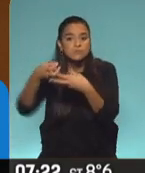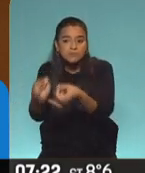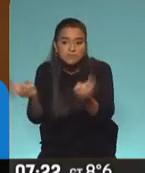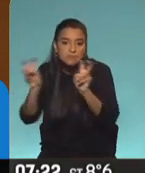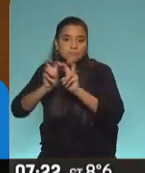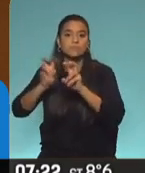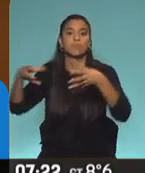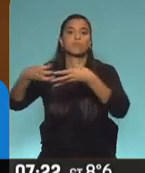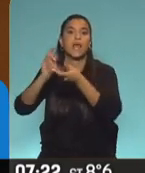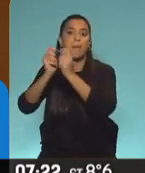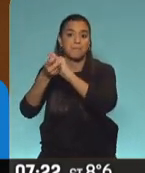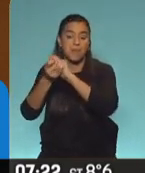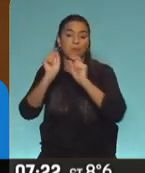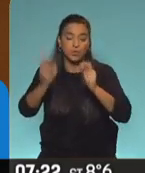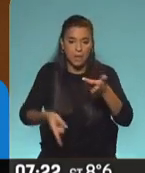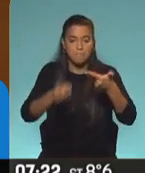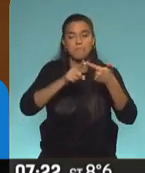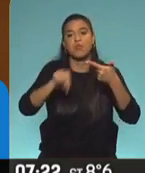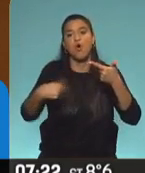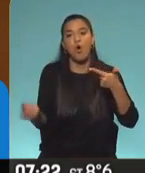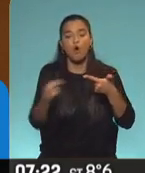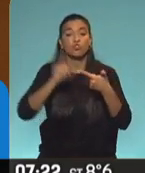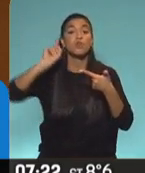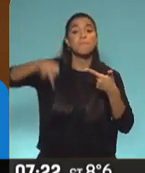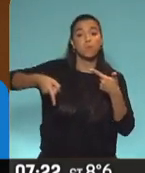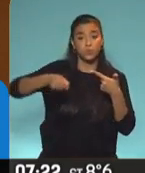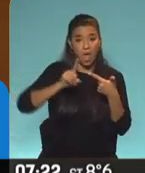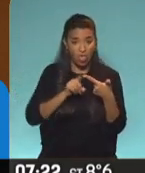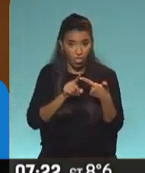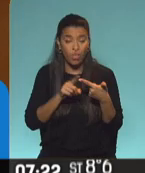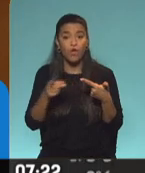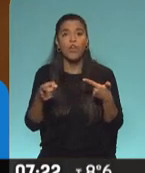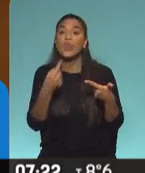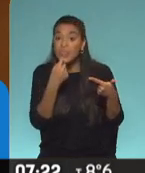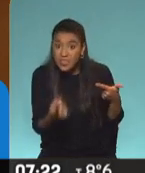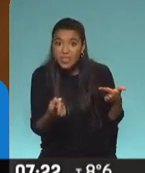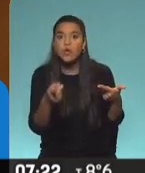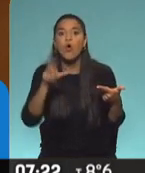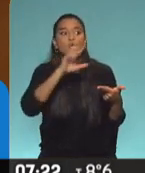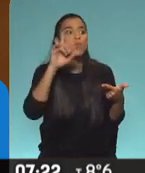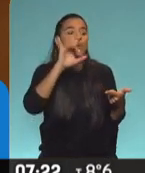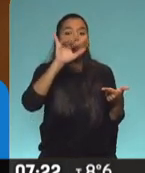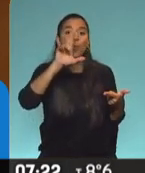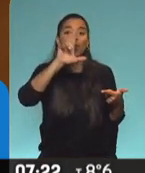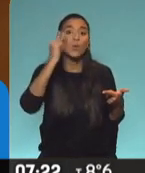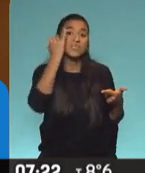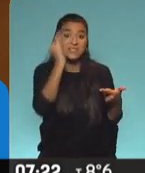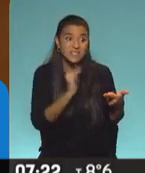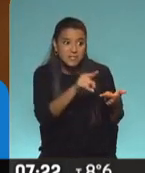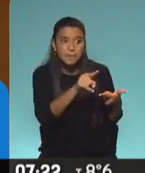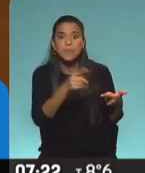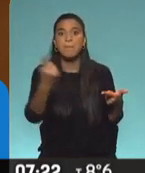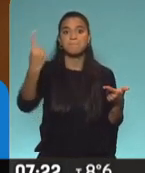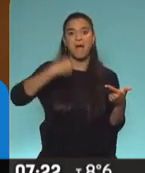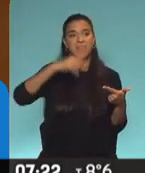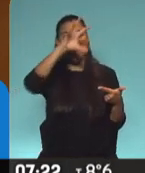judicial de Cambiemos. Además, hubo otro imputado que reconoció que fue Alan Ruiz quien lo mandó a buscar las